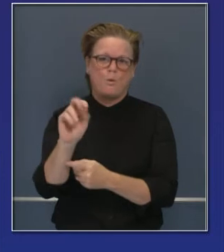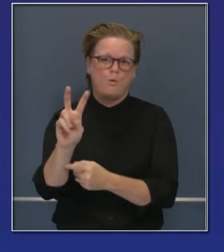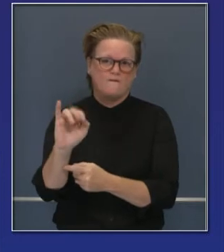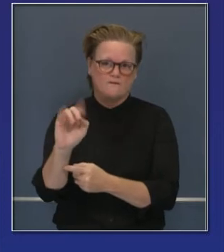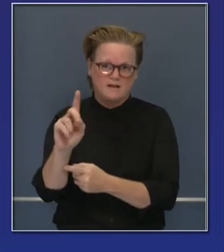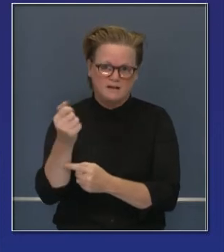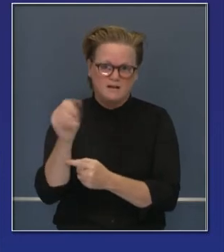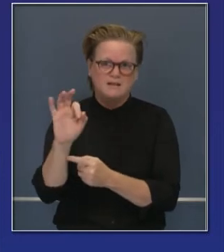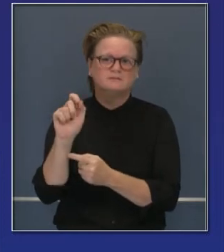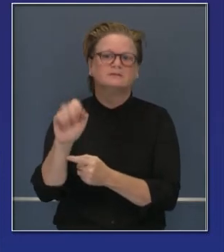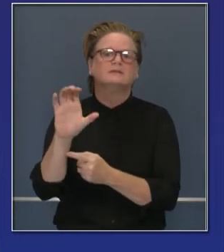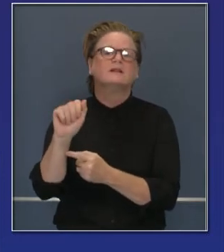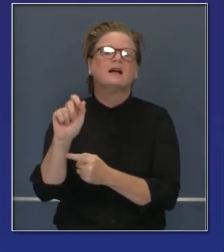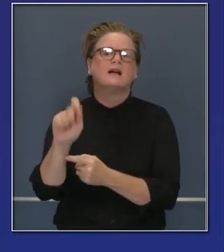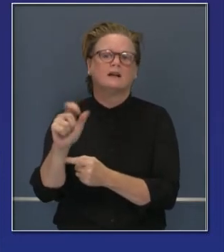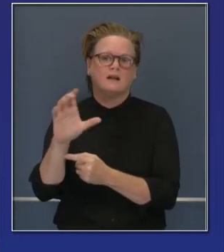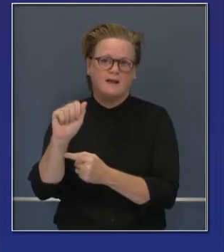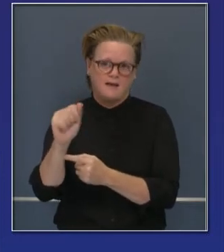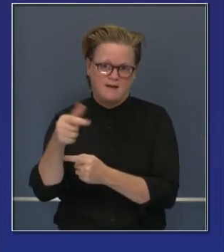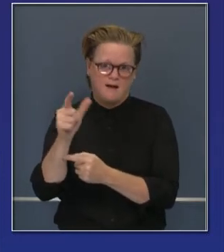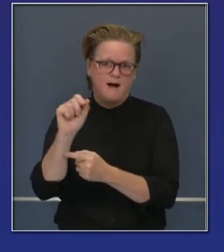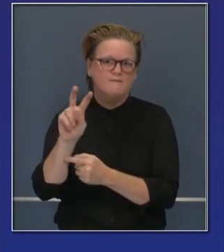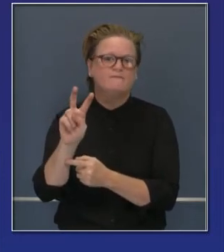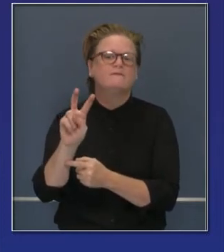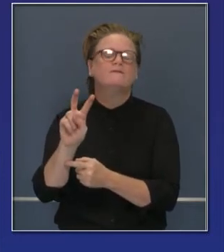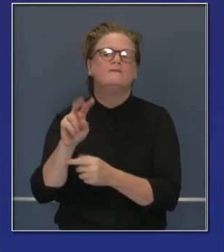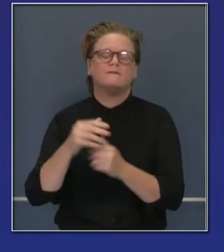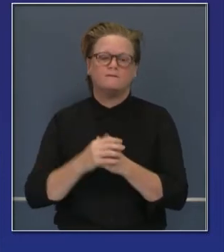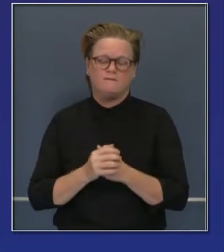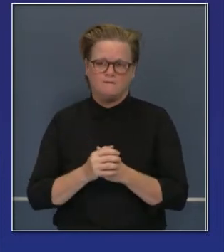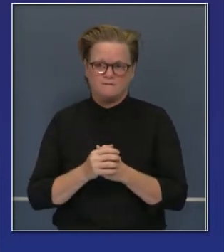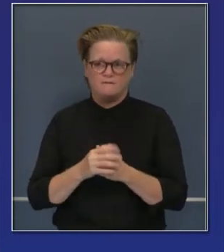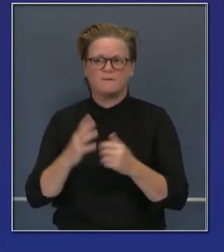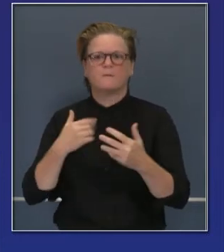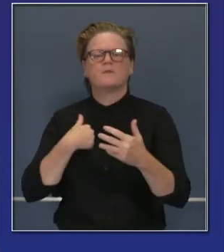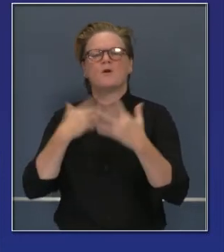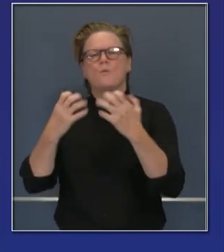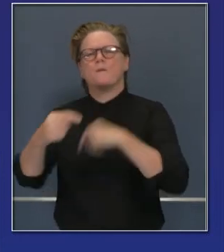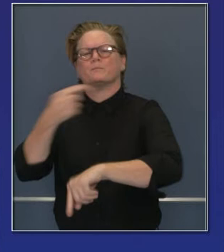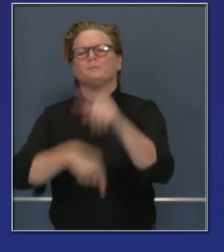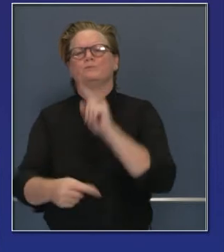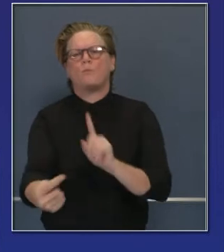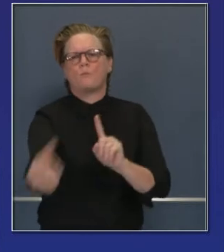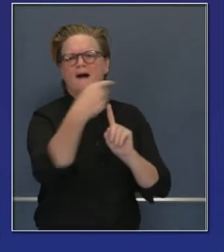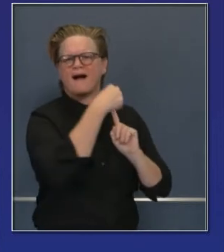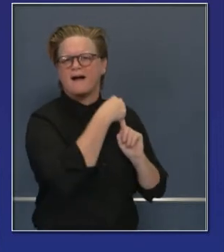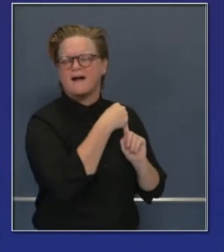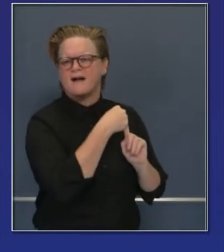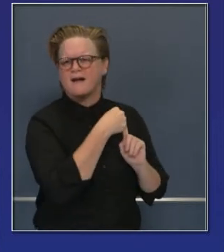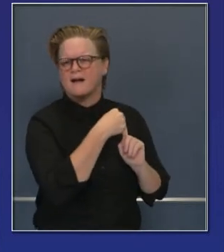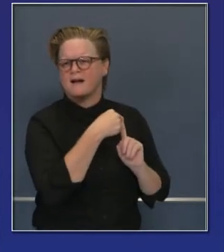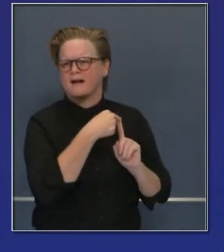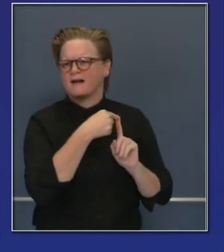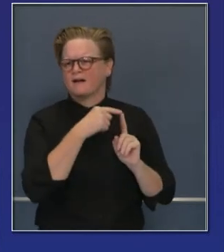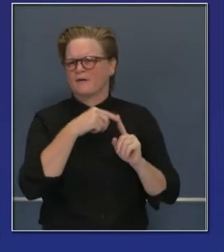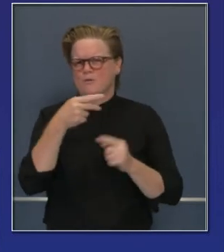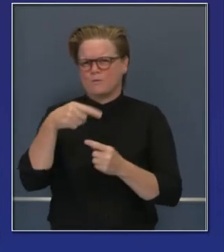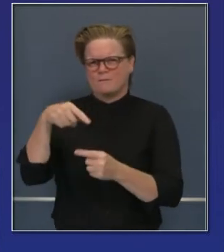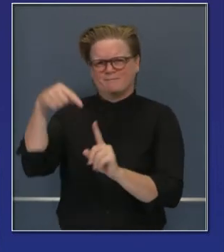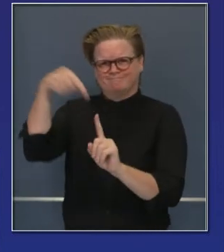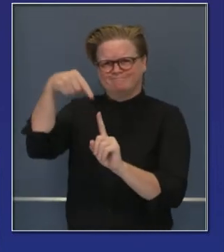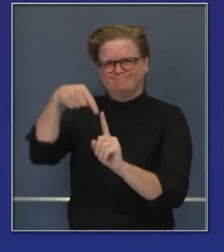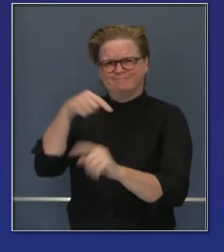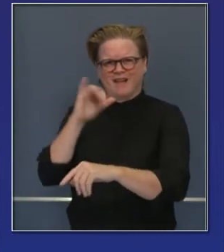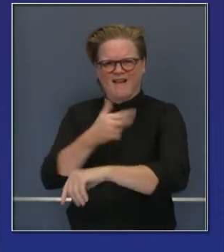Quiero retroceder un poquito para hablar acerca de Pfizer y McKesson. Y tal vez se